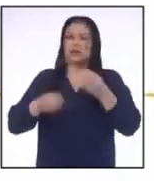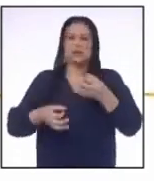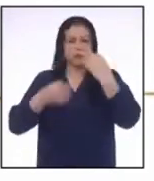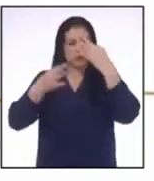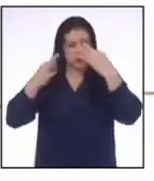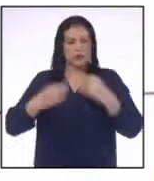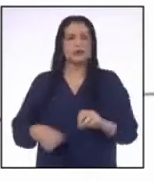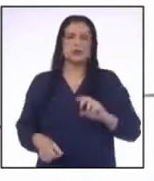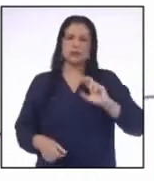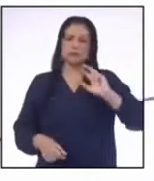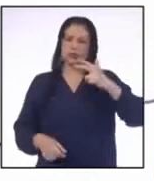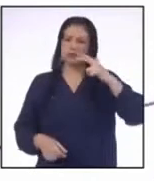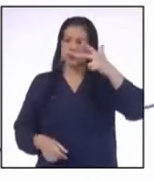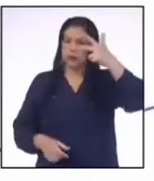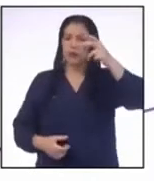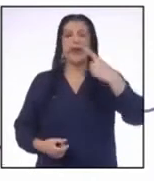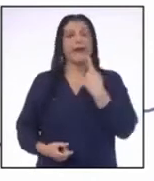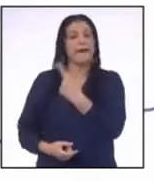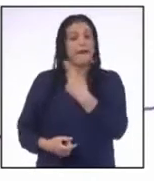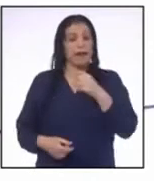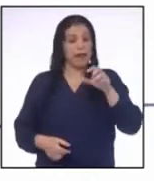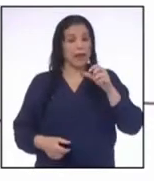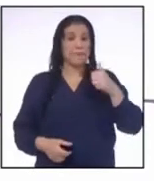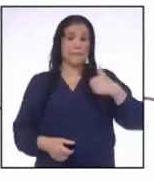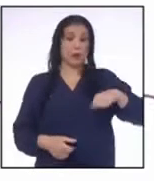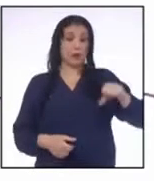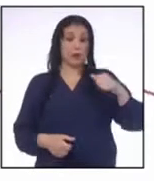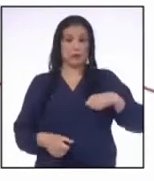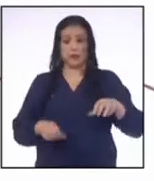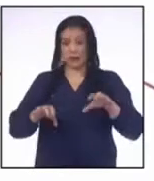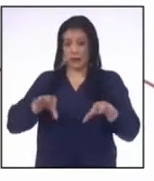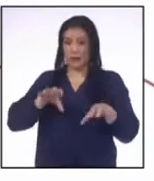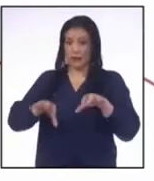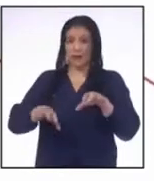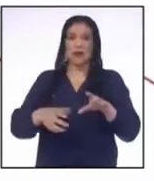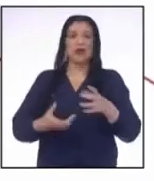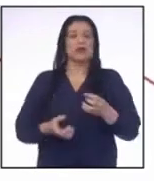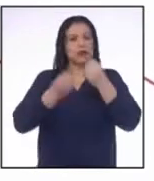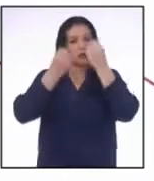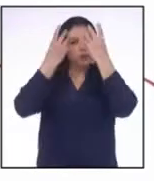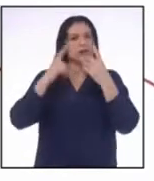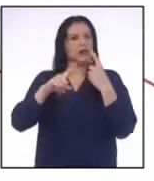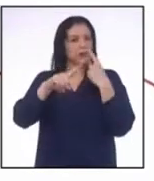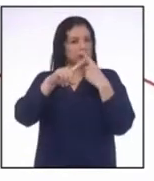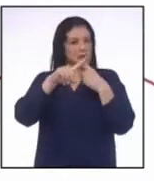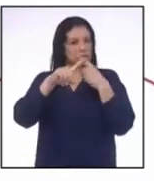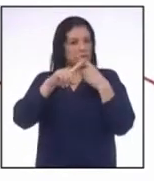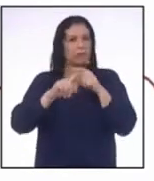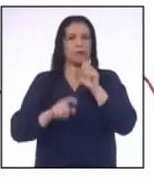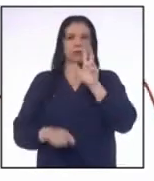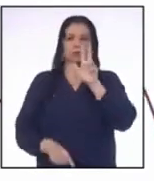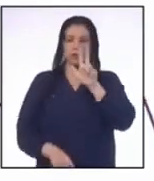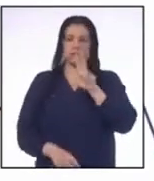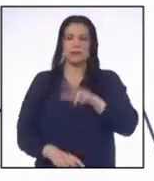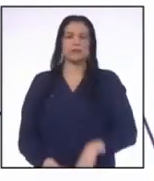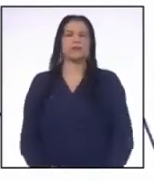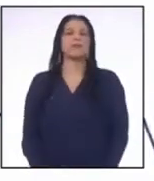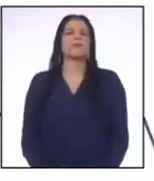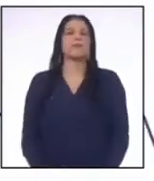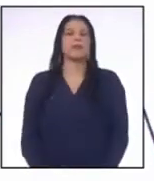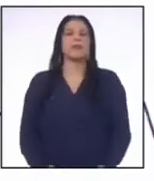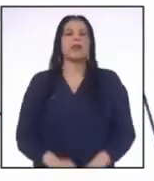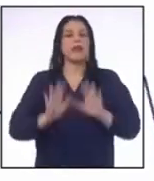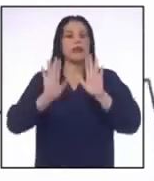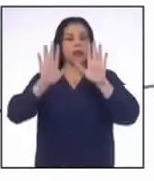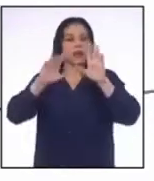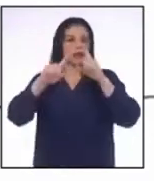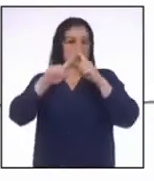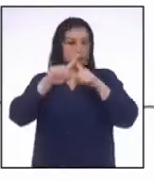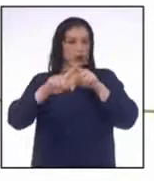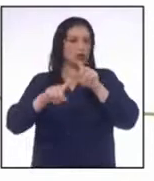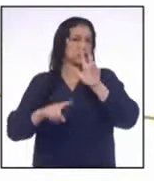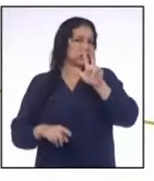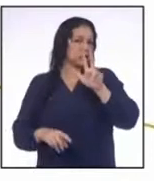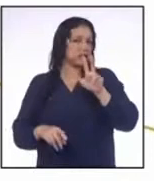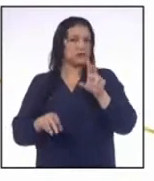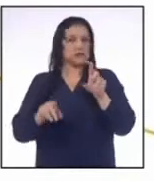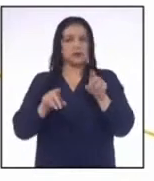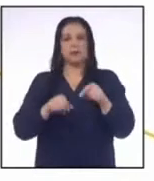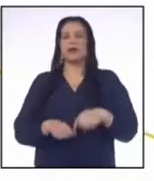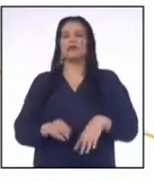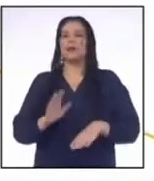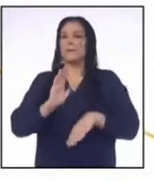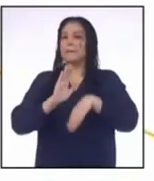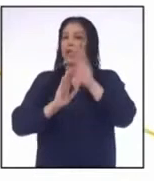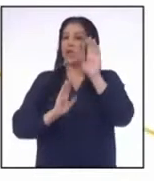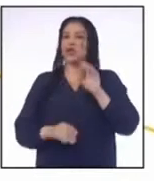se ha triplicado en cada municipio Entonces los datos los multiplicamos por 3 10 multiplicado por 3